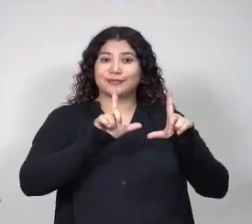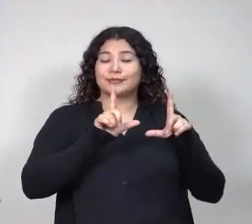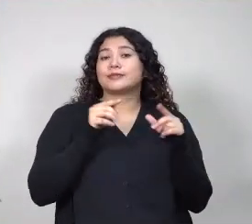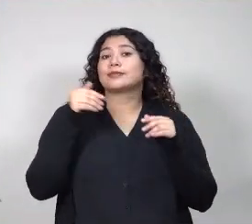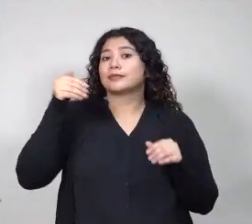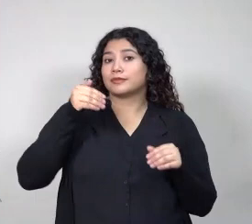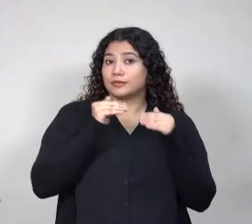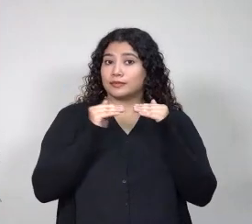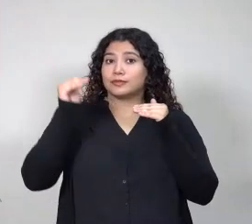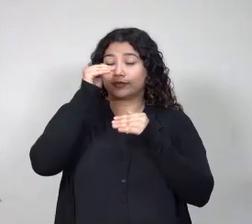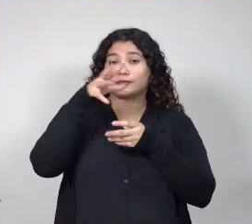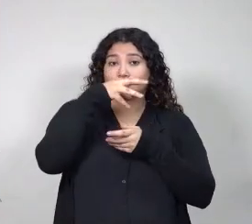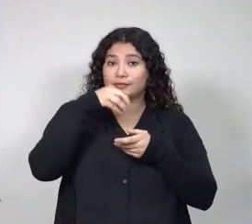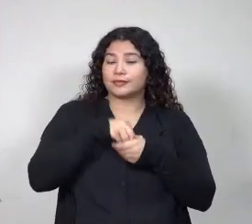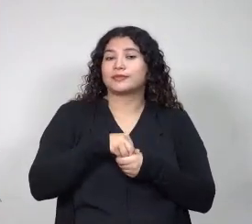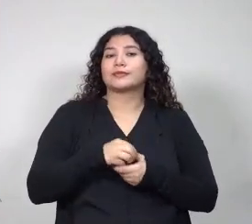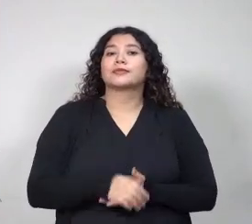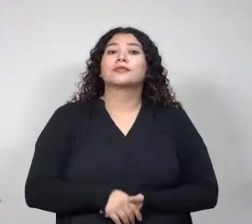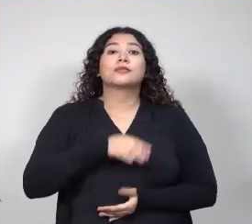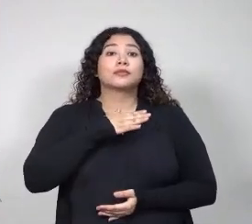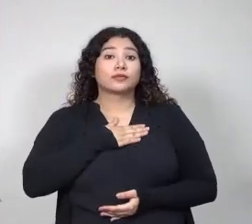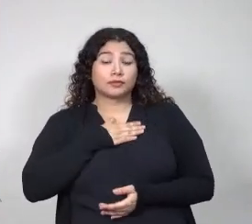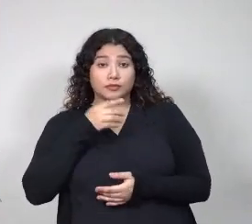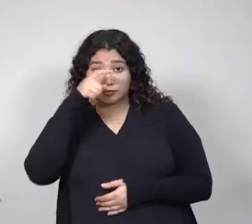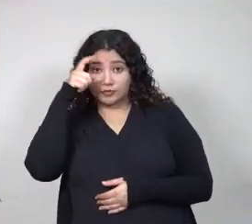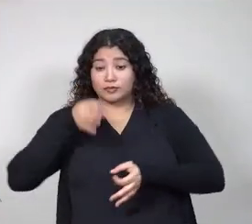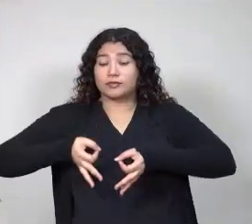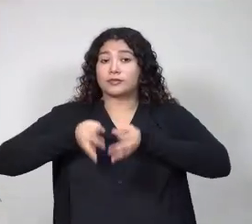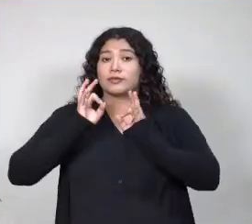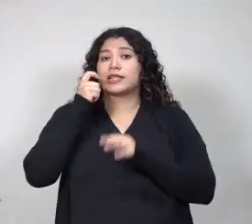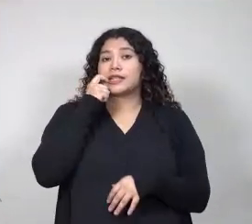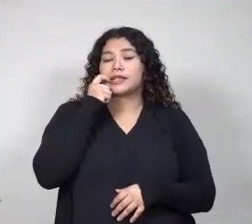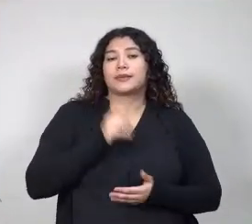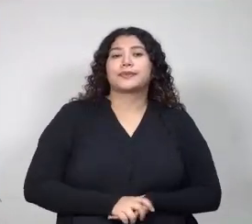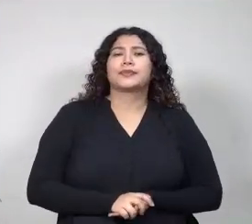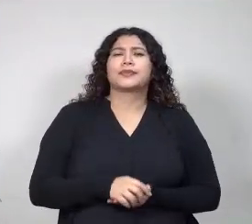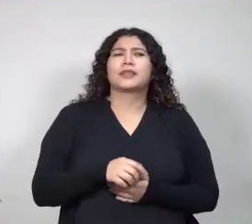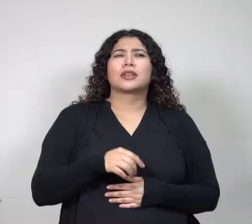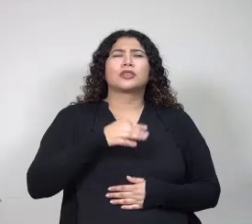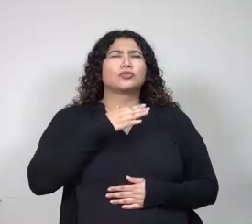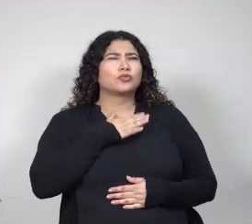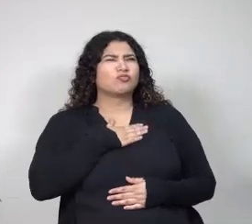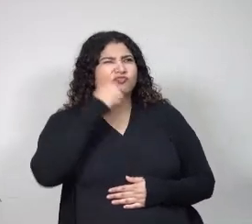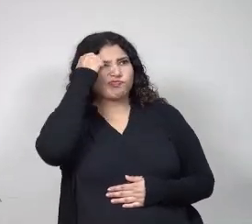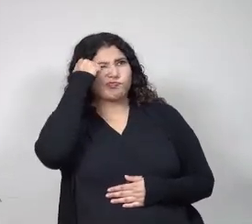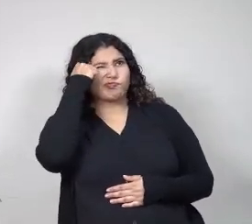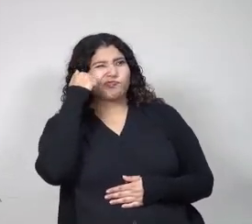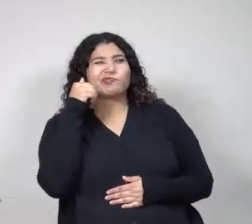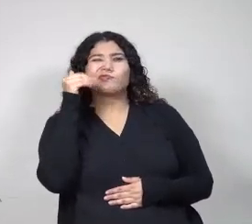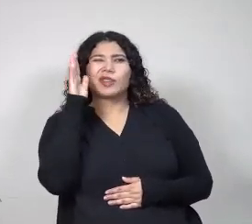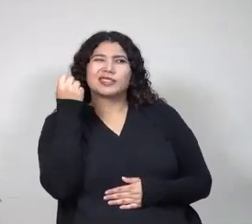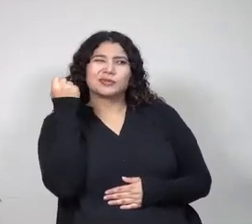inclusiva y pertenezco a la facultad de odontología. ¿Cuál es mi aprendizaje más significativo como